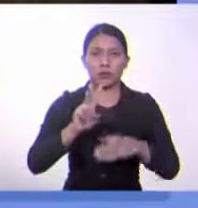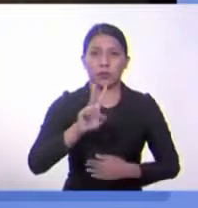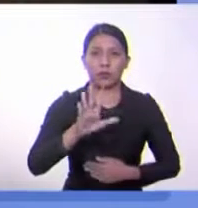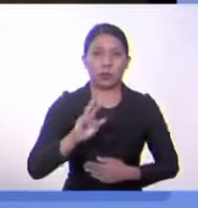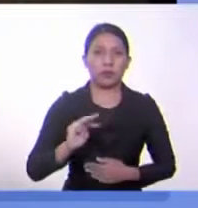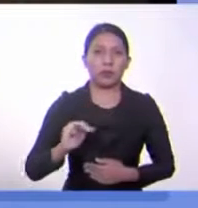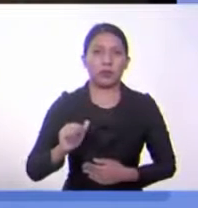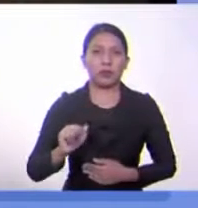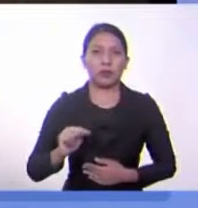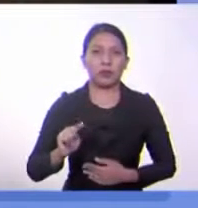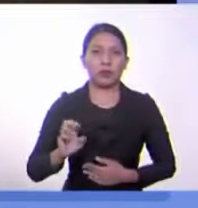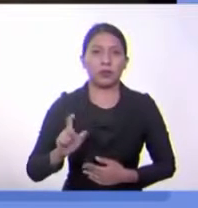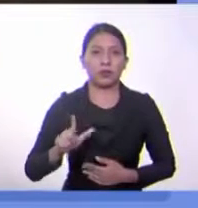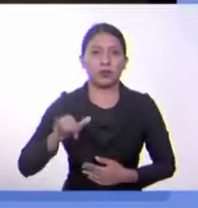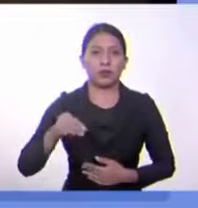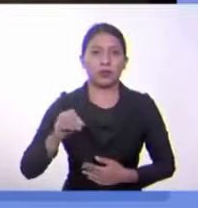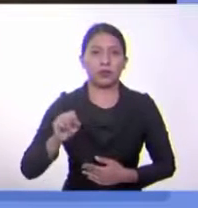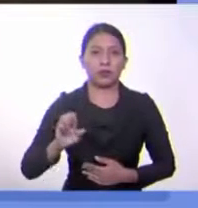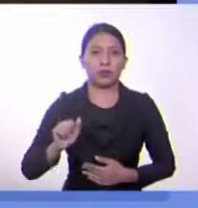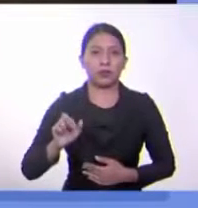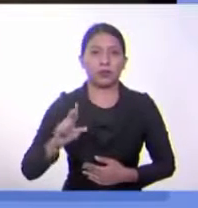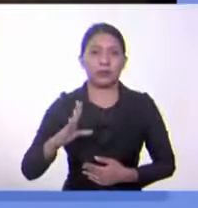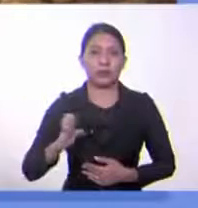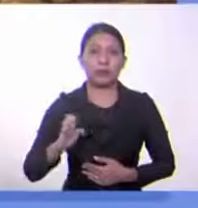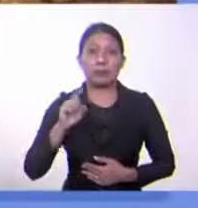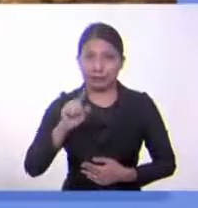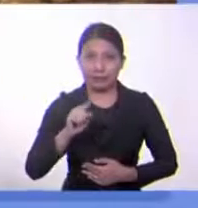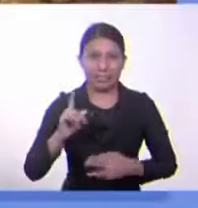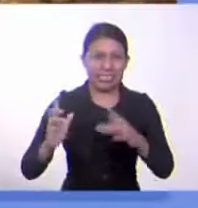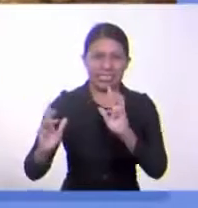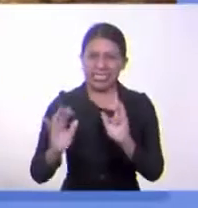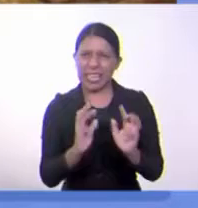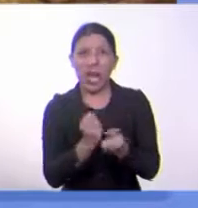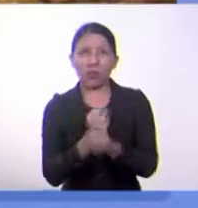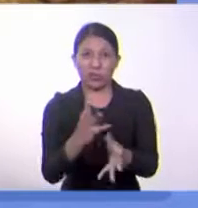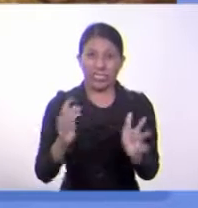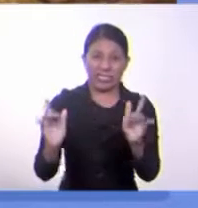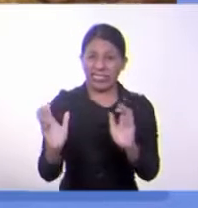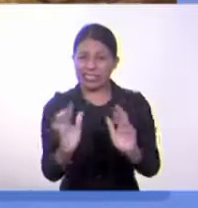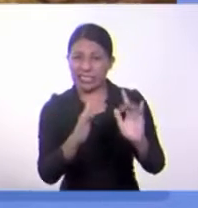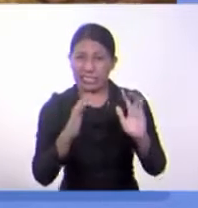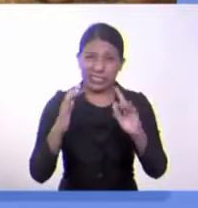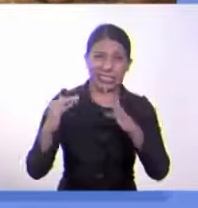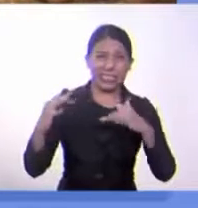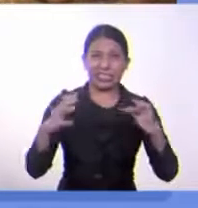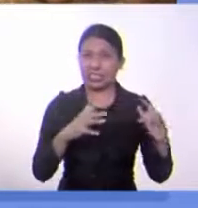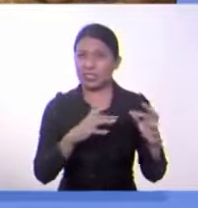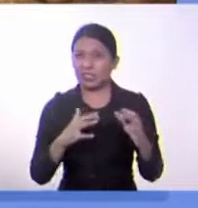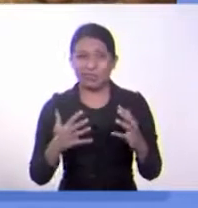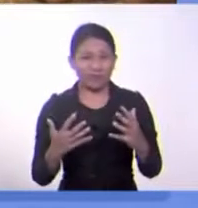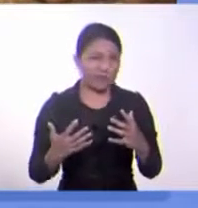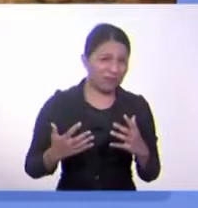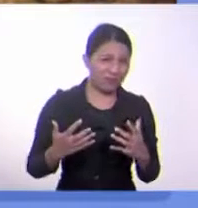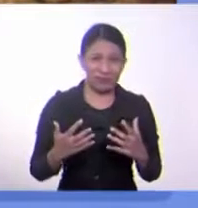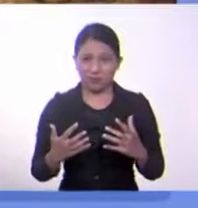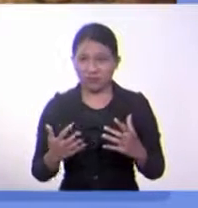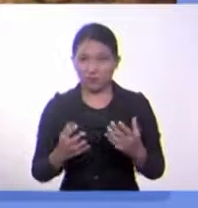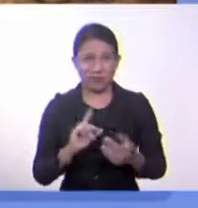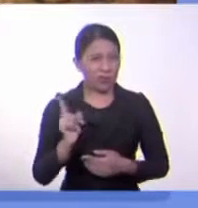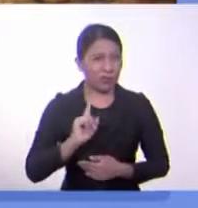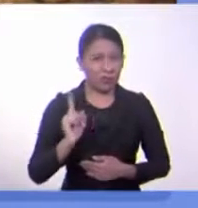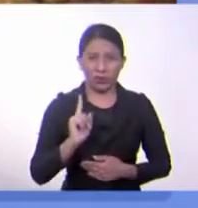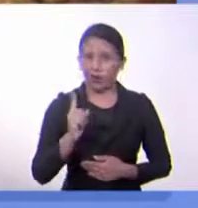José Arce. Esa guerra y las causas de la guerra no están completamente